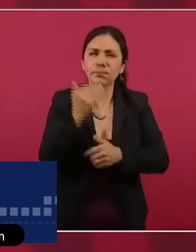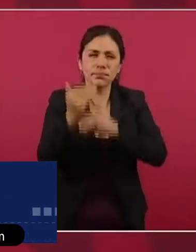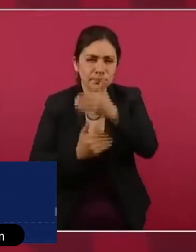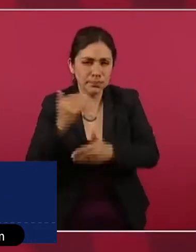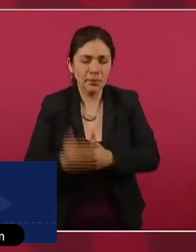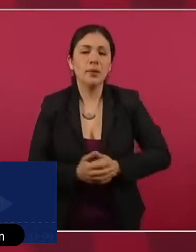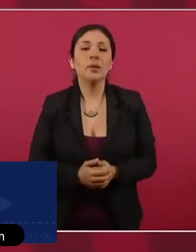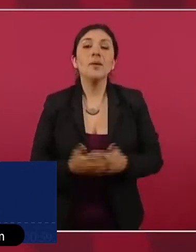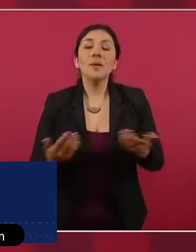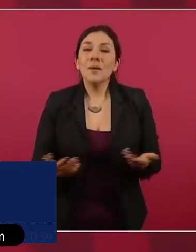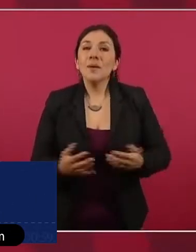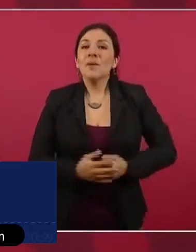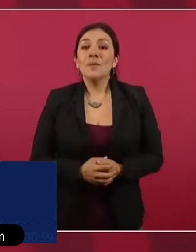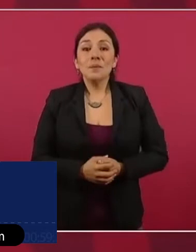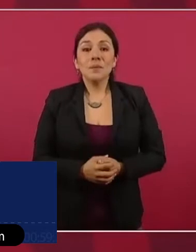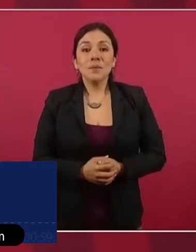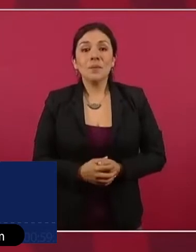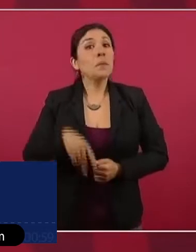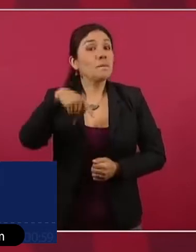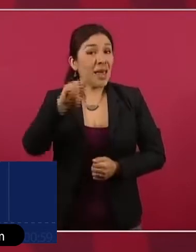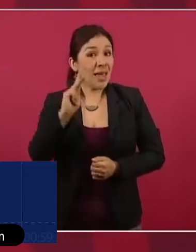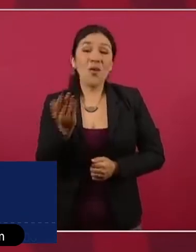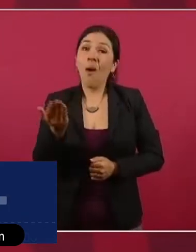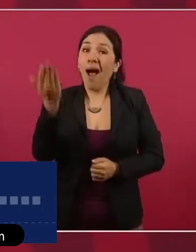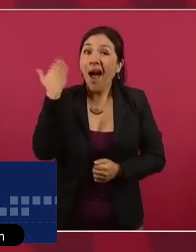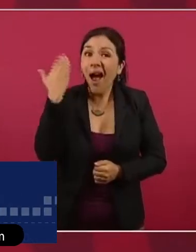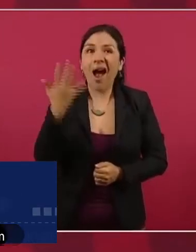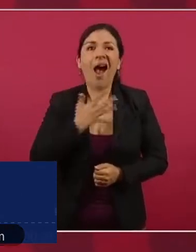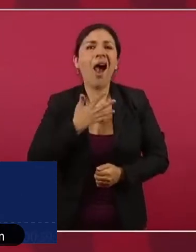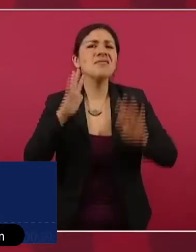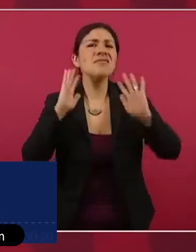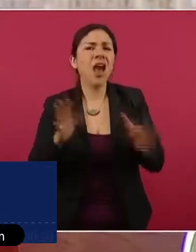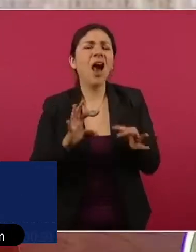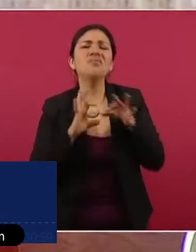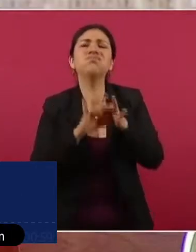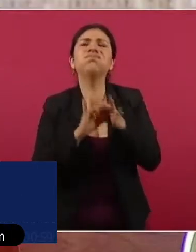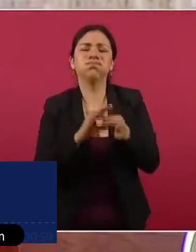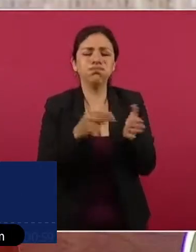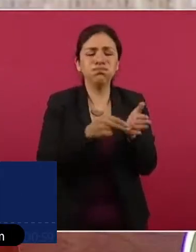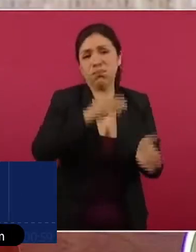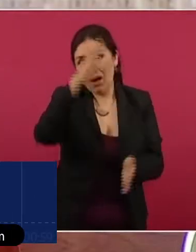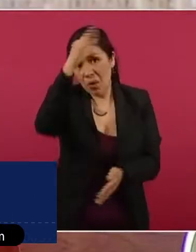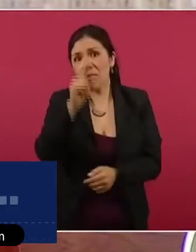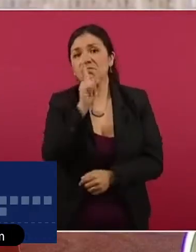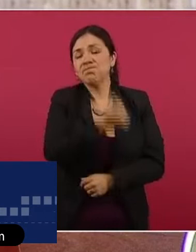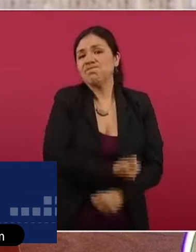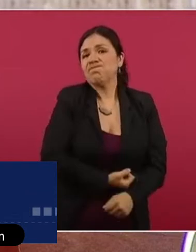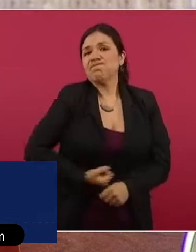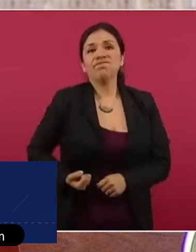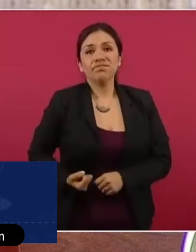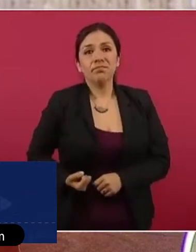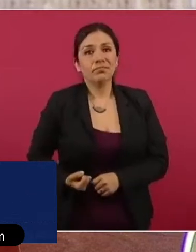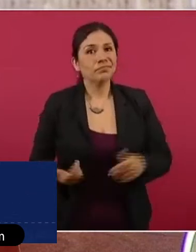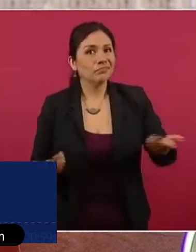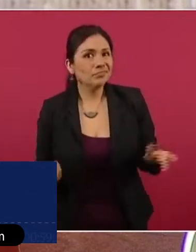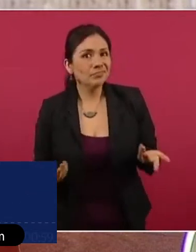Nada más que había todo un pacto de silencio y